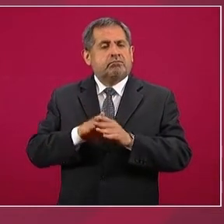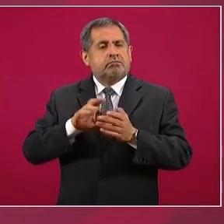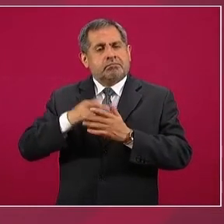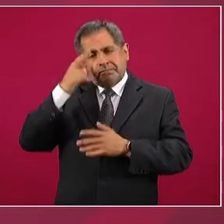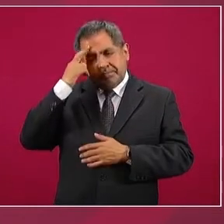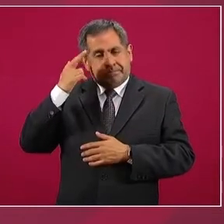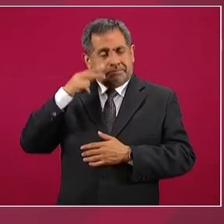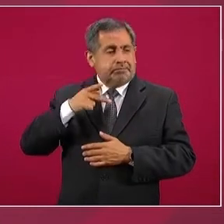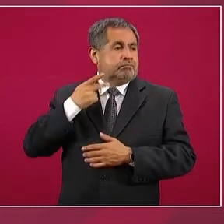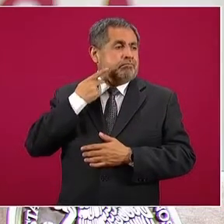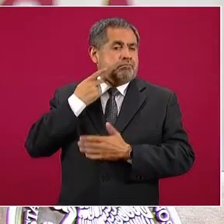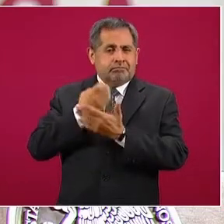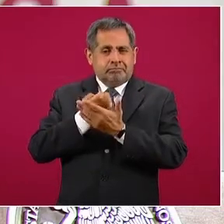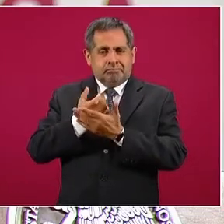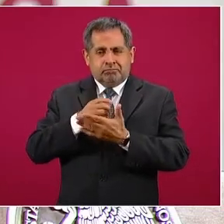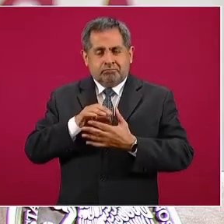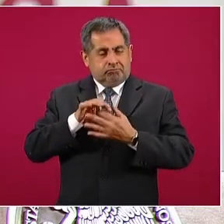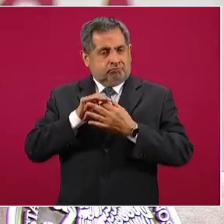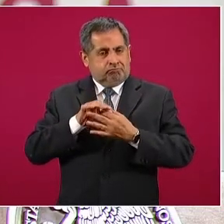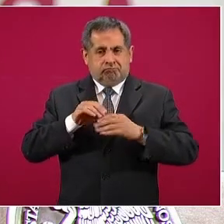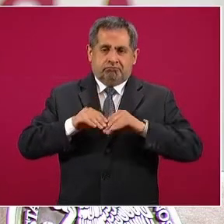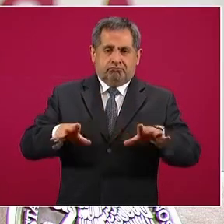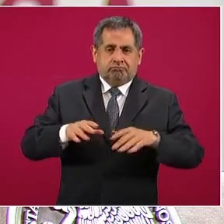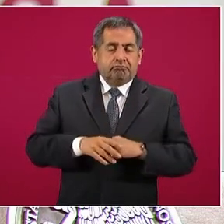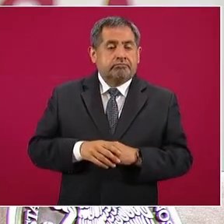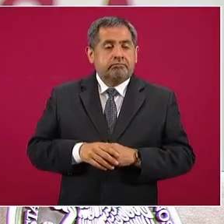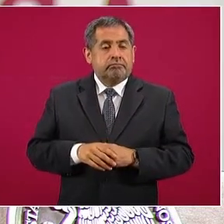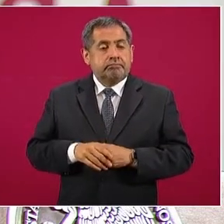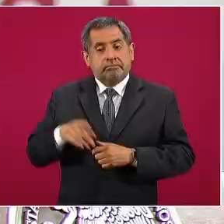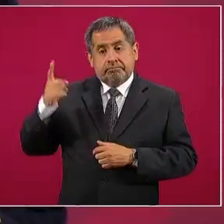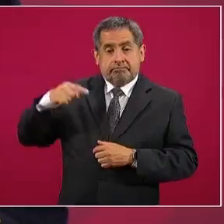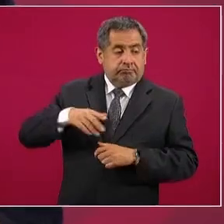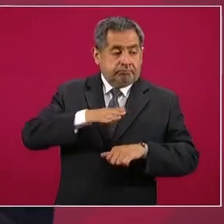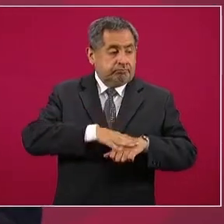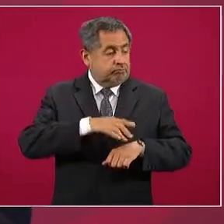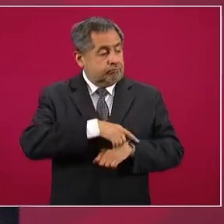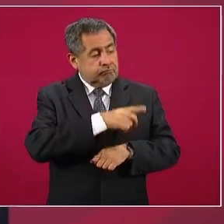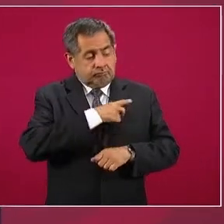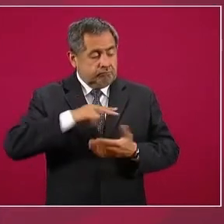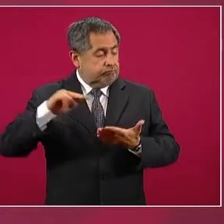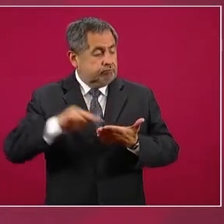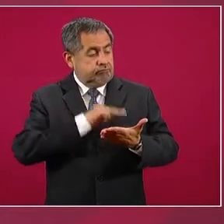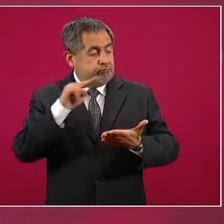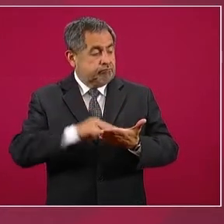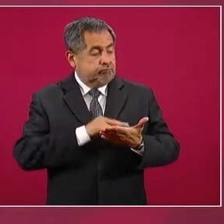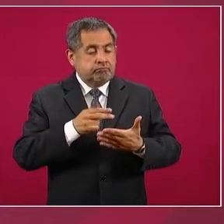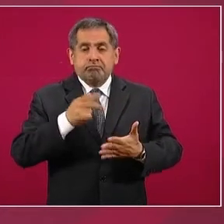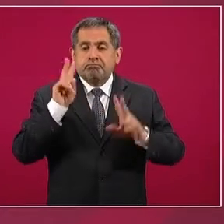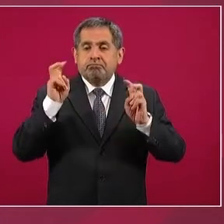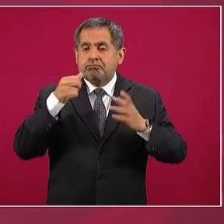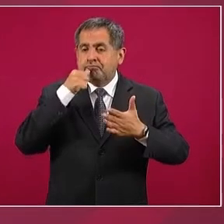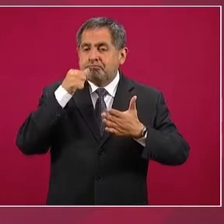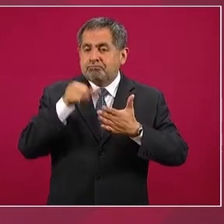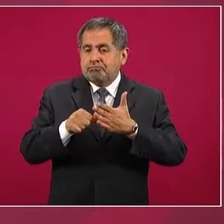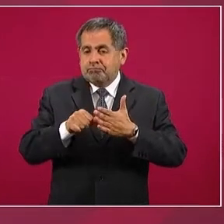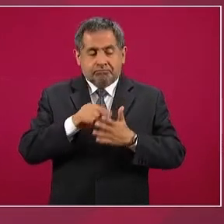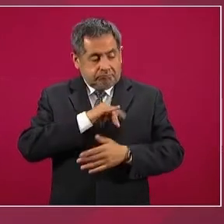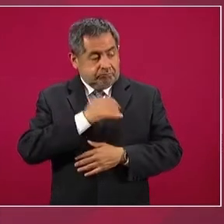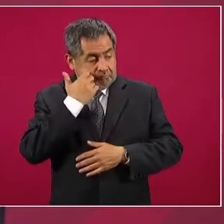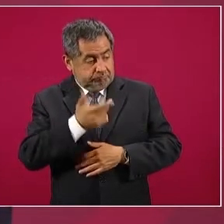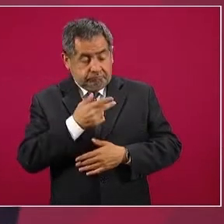política, obligaban al gobierno de México a firmar las llamadas cartas de intención